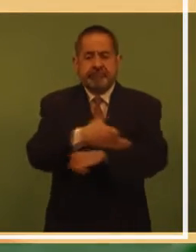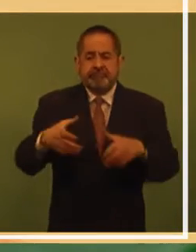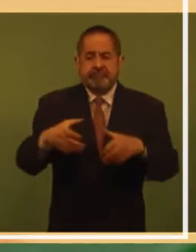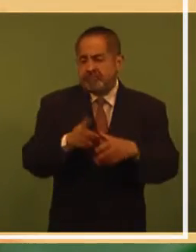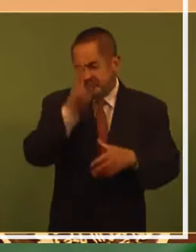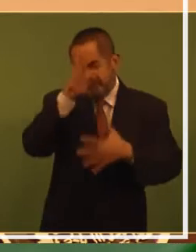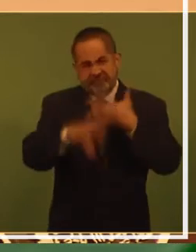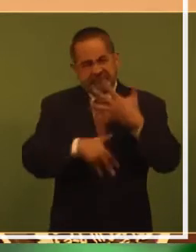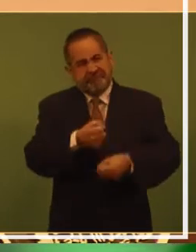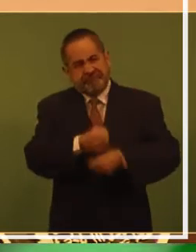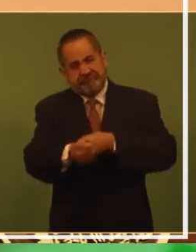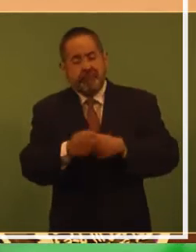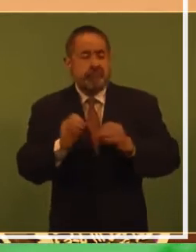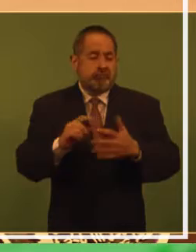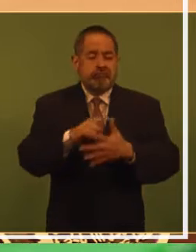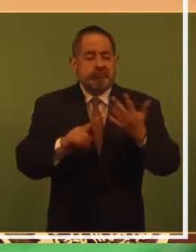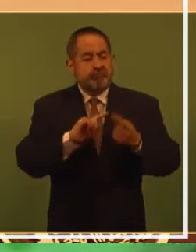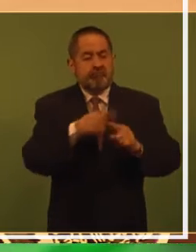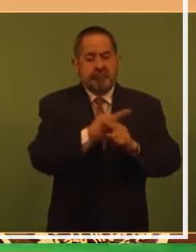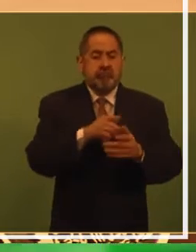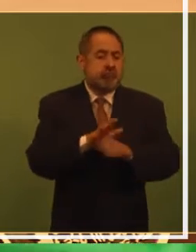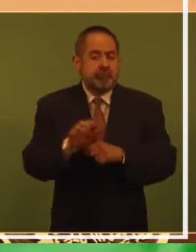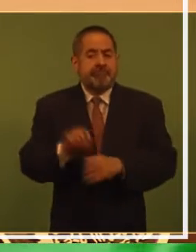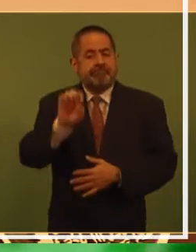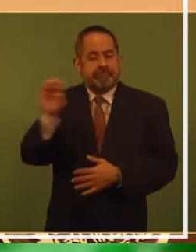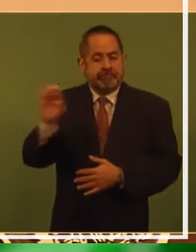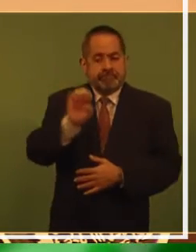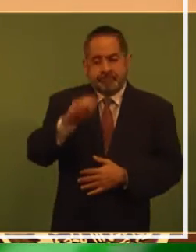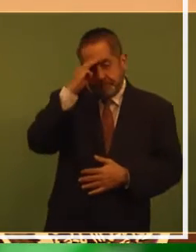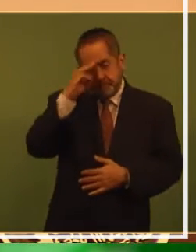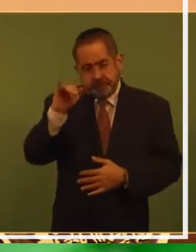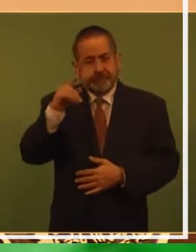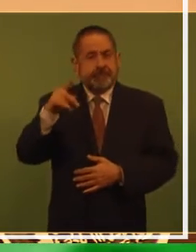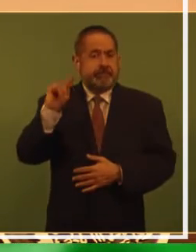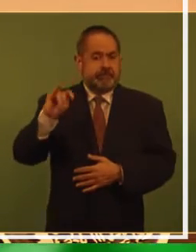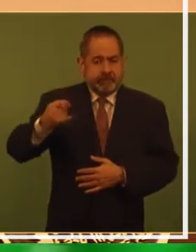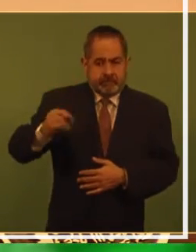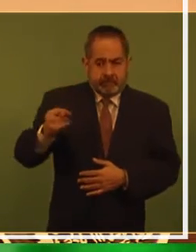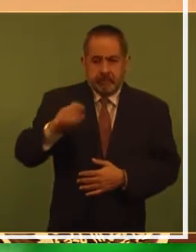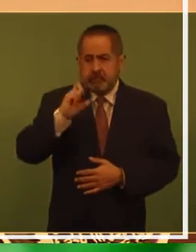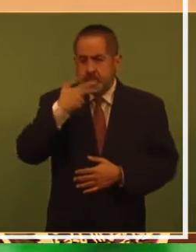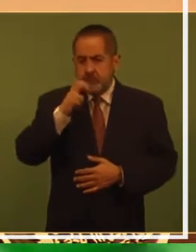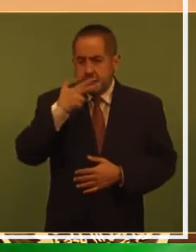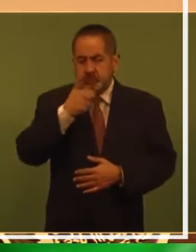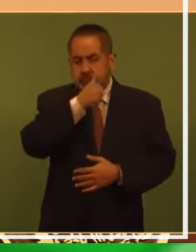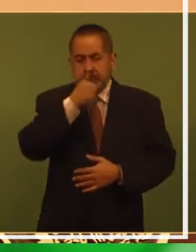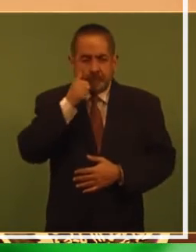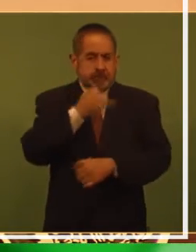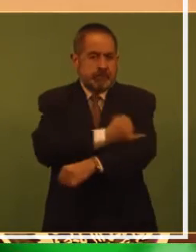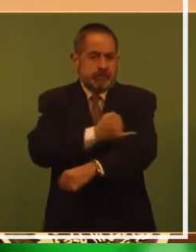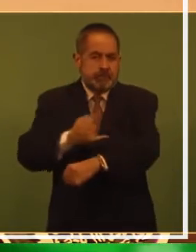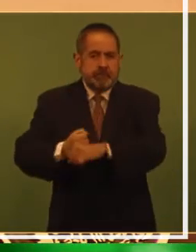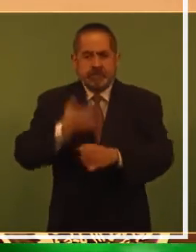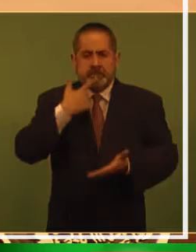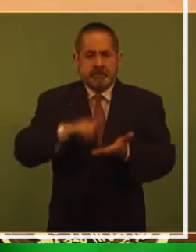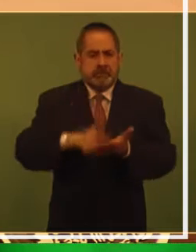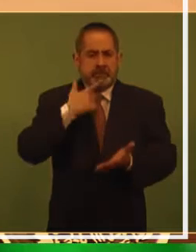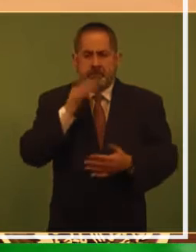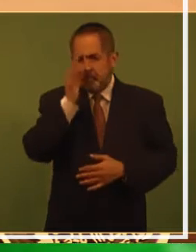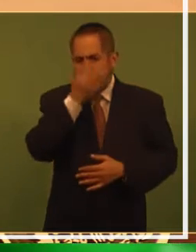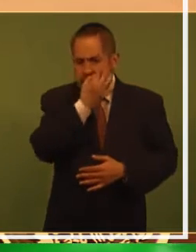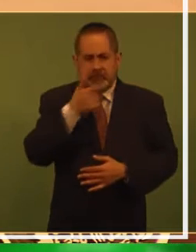violaciones. Estos municipios son Ensenada, Mexicali, Tijuana, Chihuahua, Ciudad Juárez, Iztapalapa, Celaya,